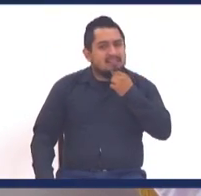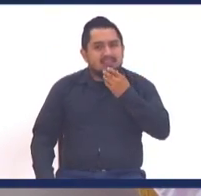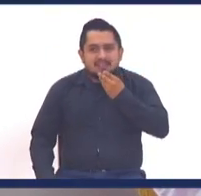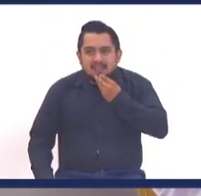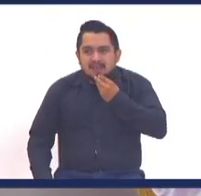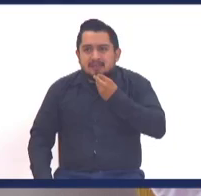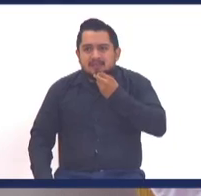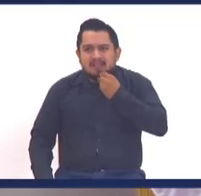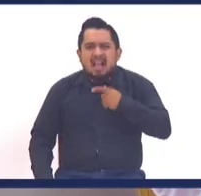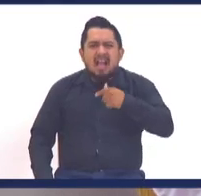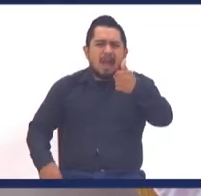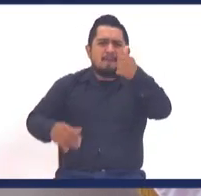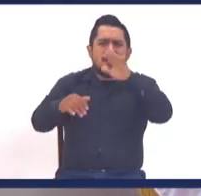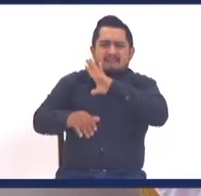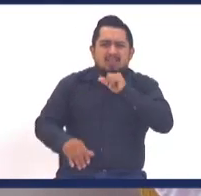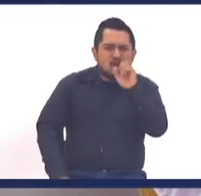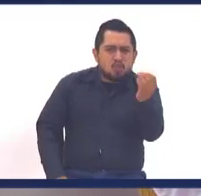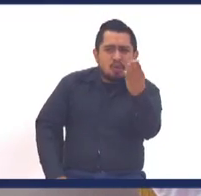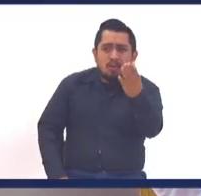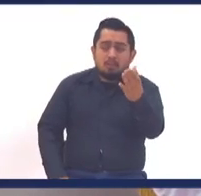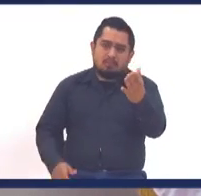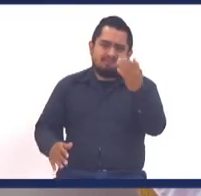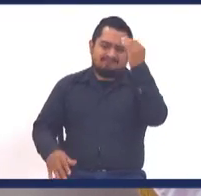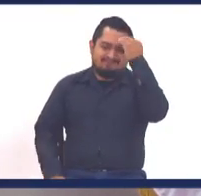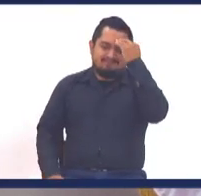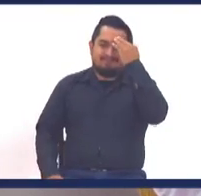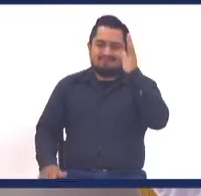yo sé que la estás pasando bien, con tu nueva mujer, lo sé,